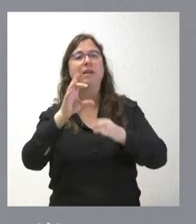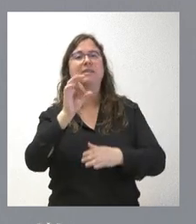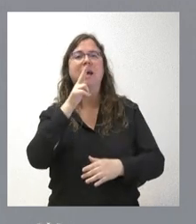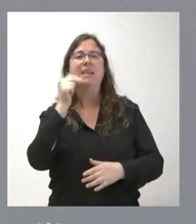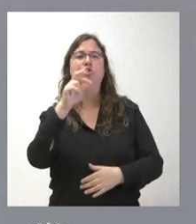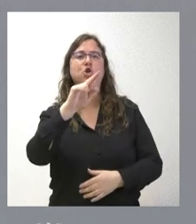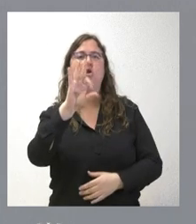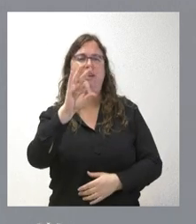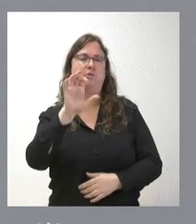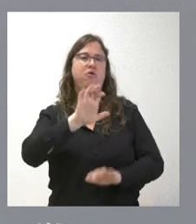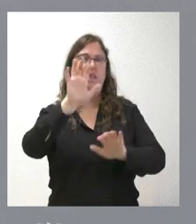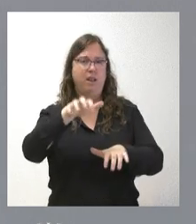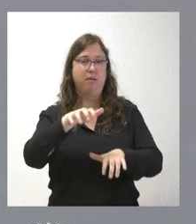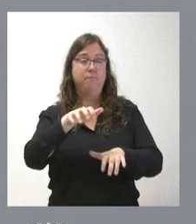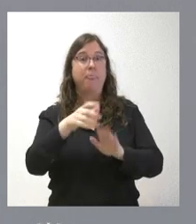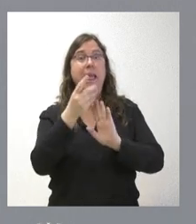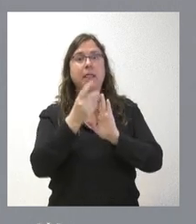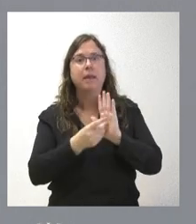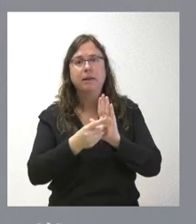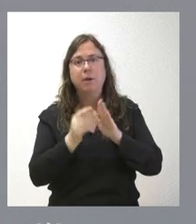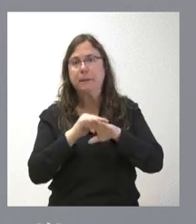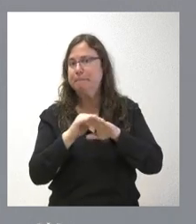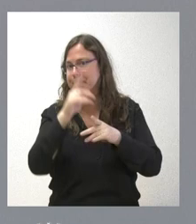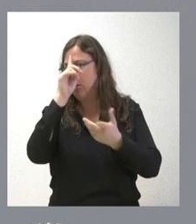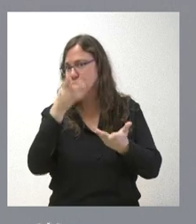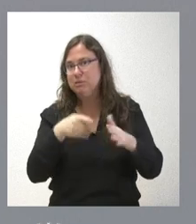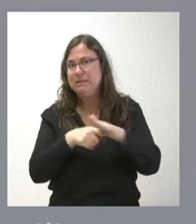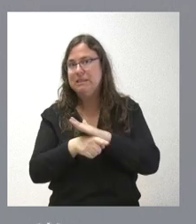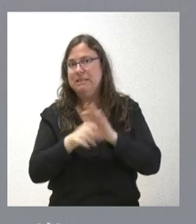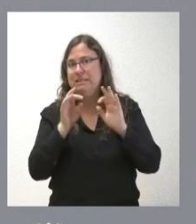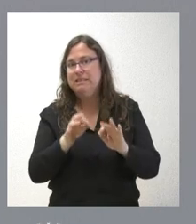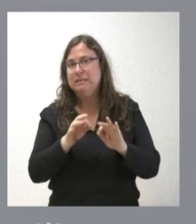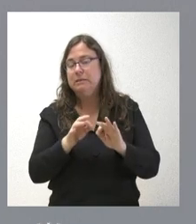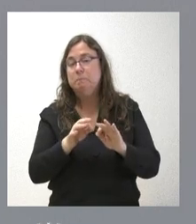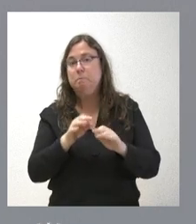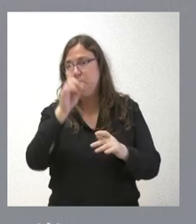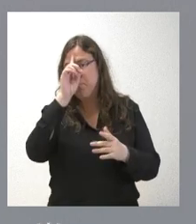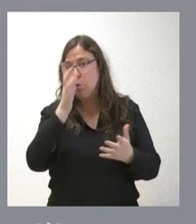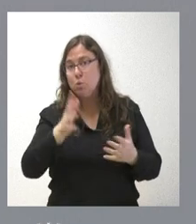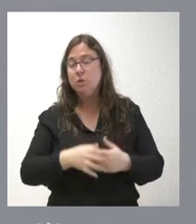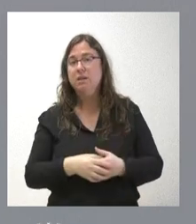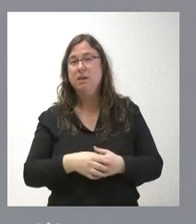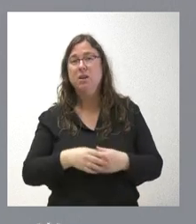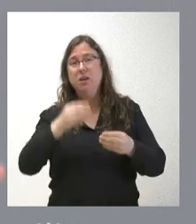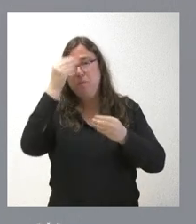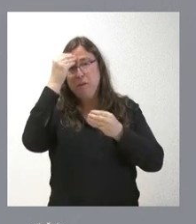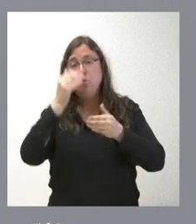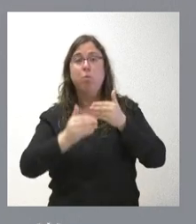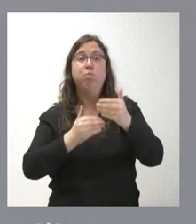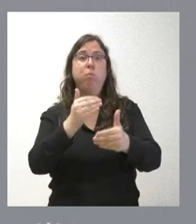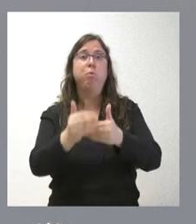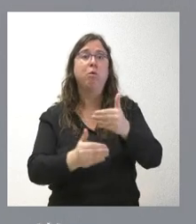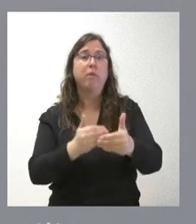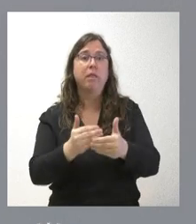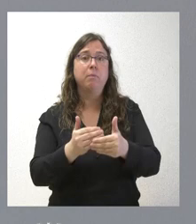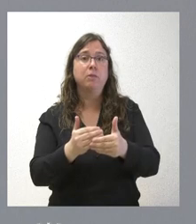Lo del decreto, pues, no le sé informar de la tramitación precisa, al no haberla llevado. Supongo que ha seguido todo el procedimiento y se habrá